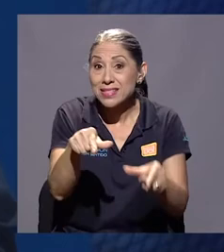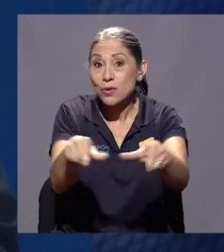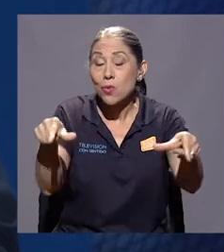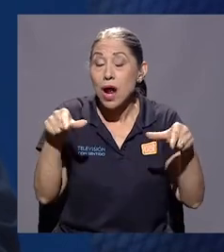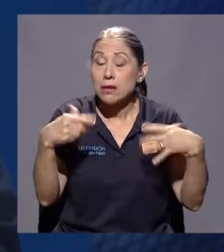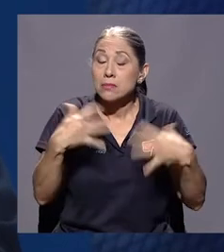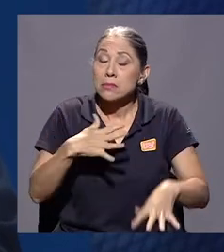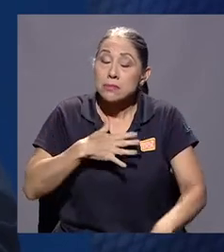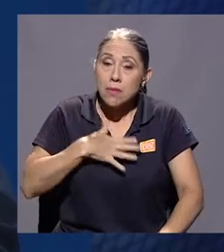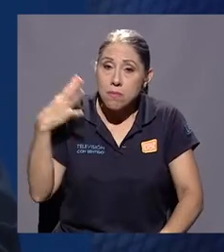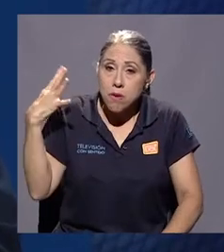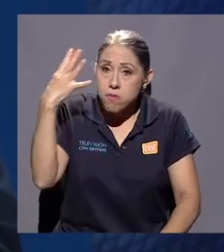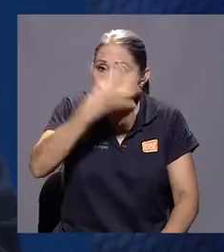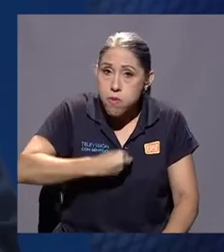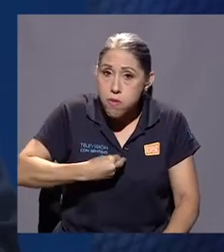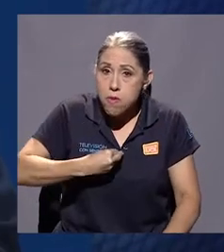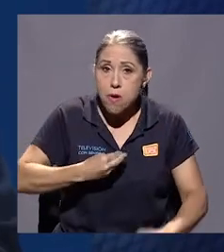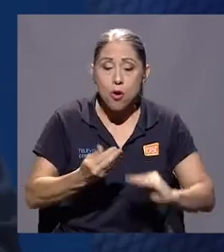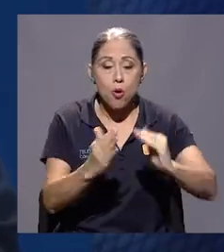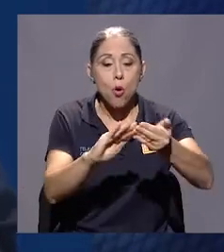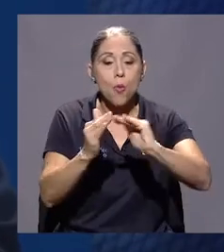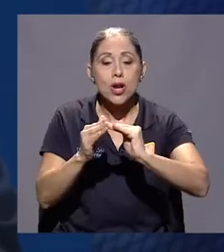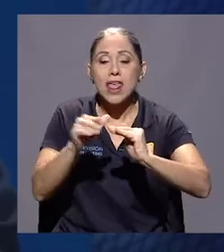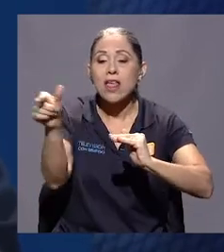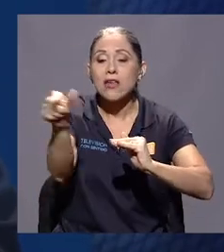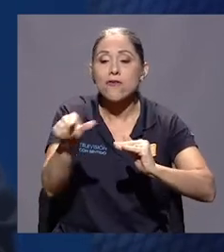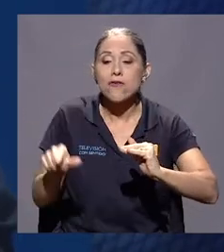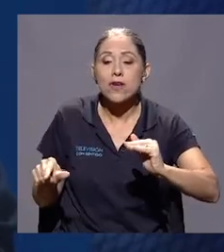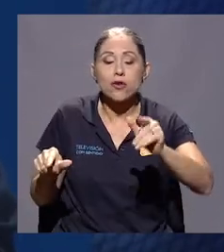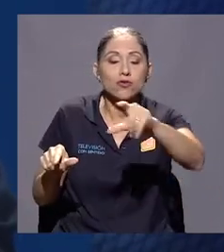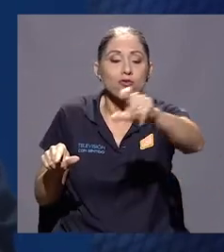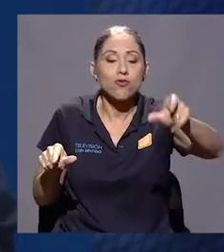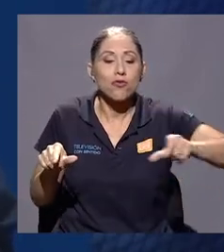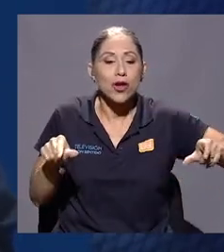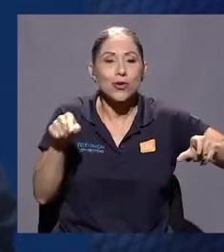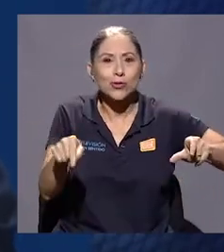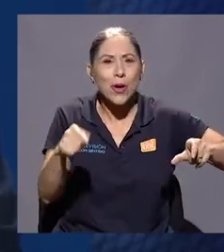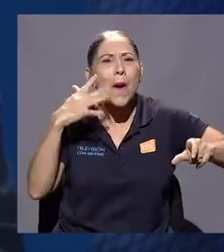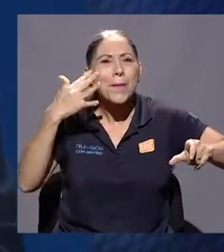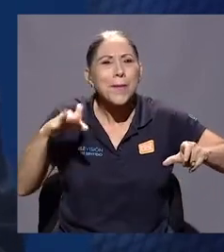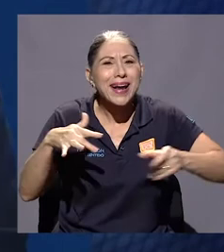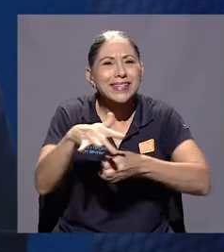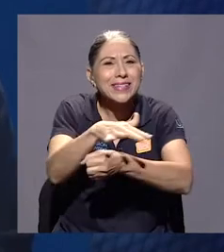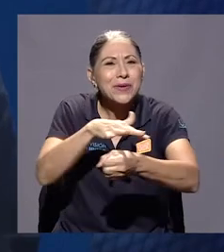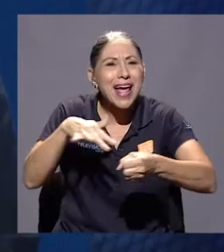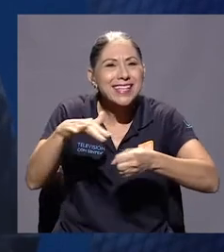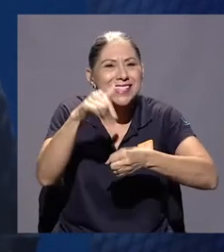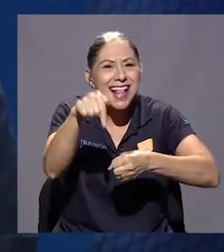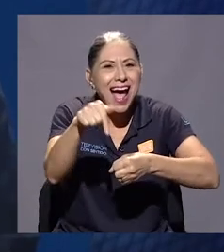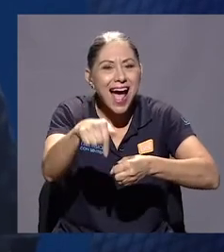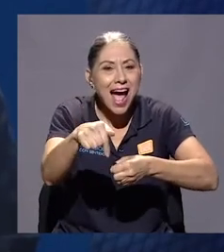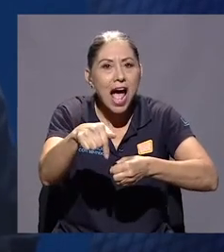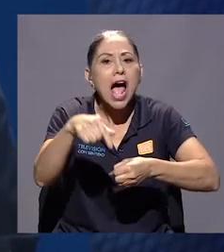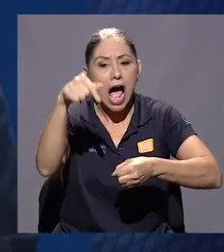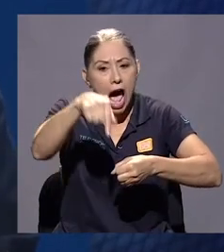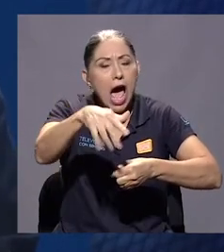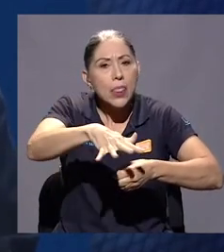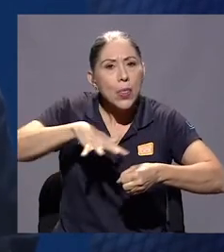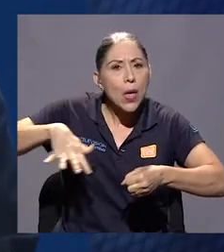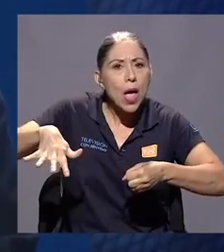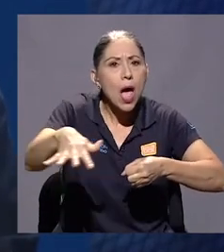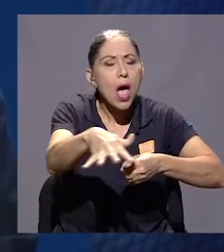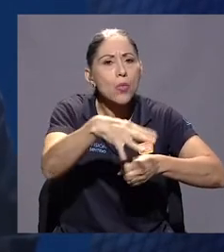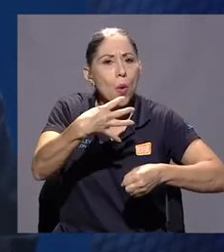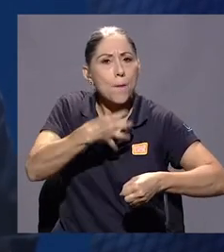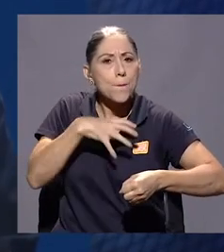comunidad rodeada por dos ríos y una sola entrada, entonces le da este carácter como de isla. Y adentro tiene su propio movimiento,